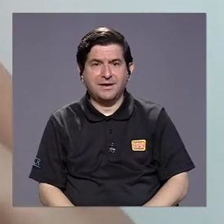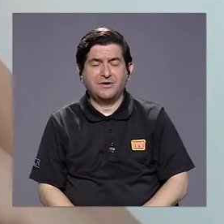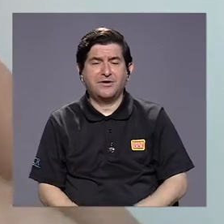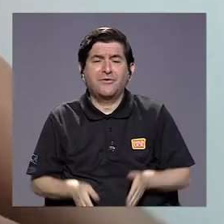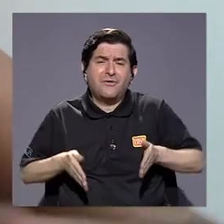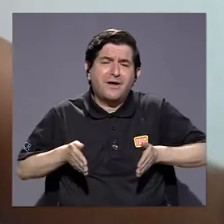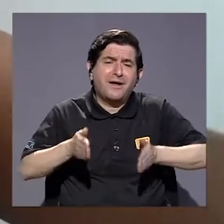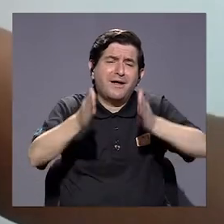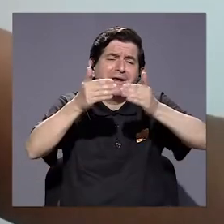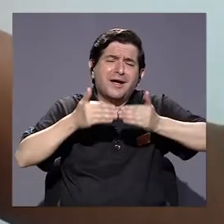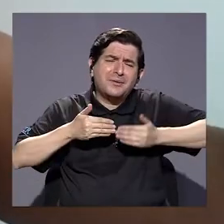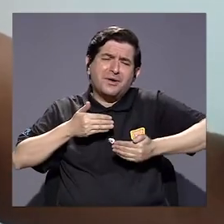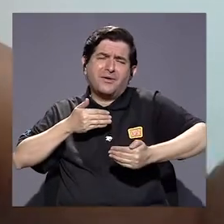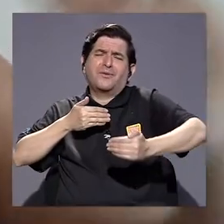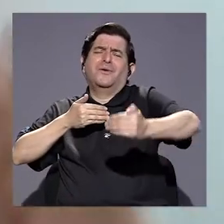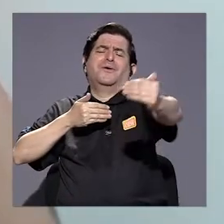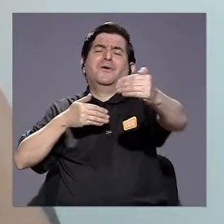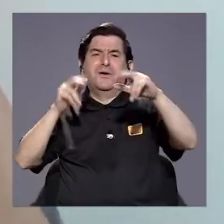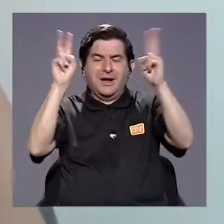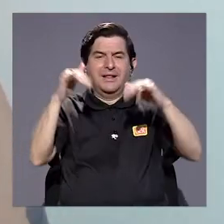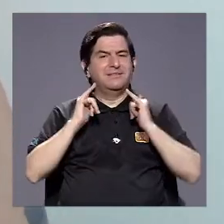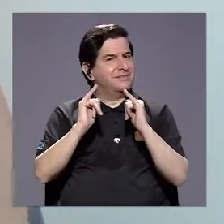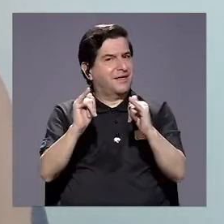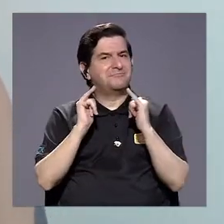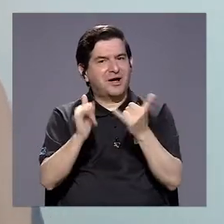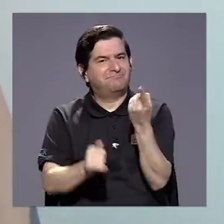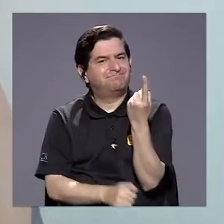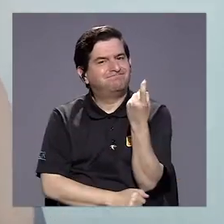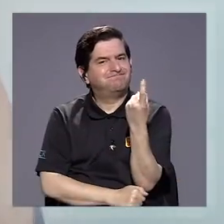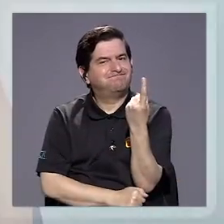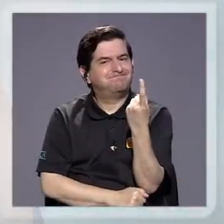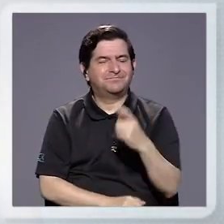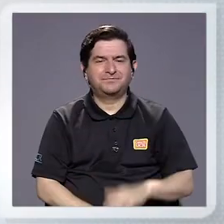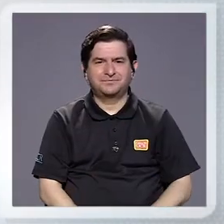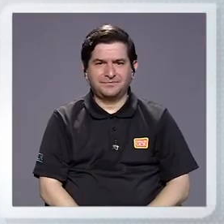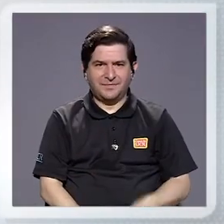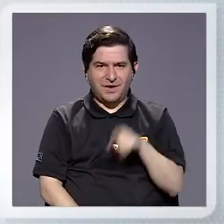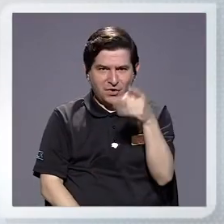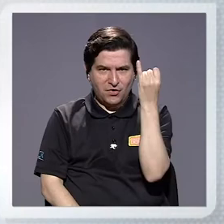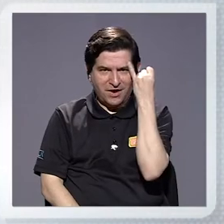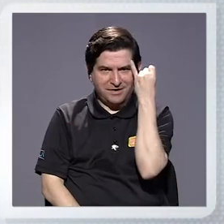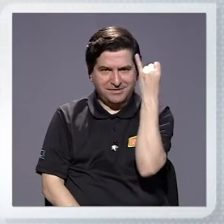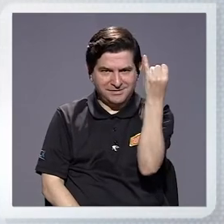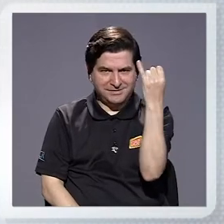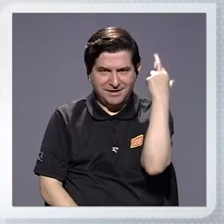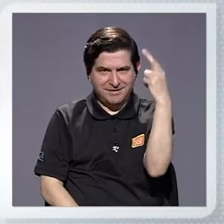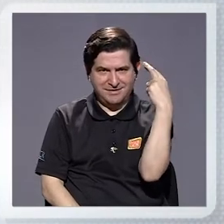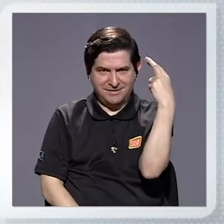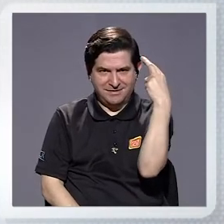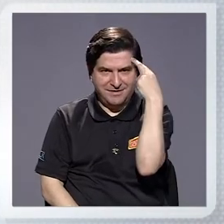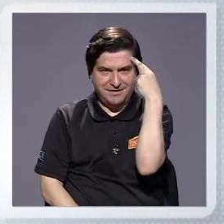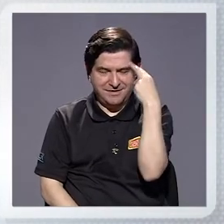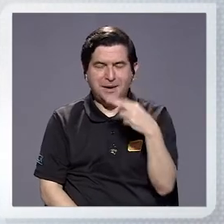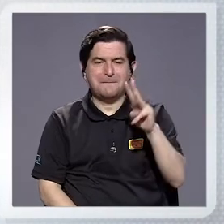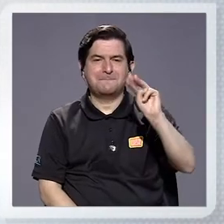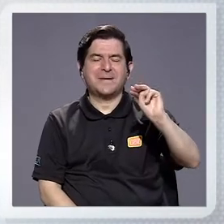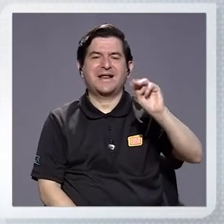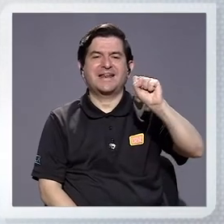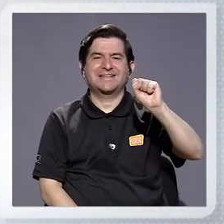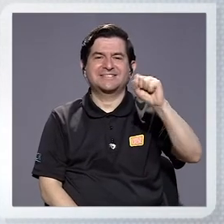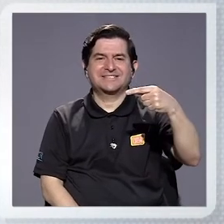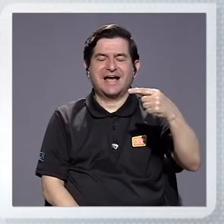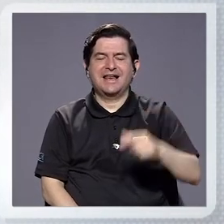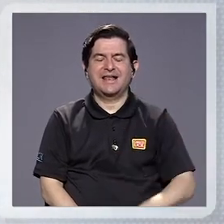paso dentro de un camino mucho más largo al tema de la igualdad. Me quiero quedar con esas reflexiones de